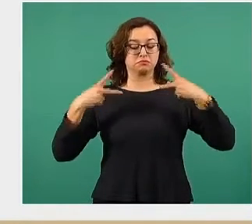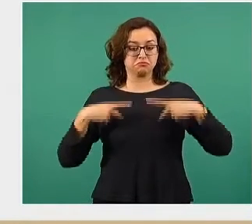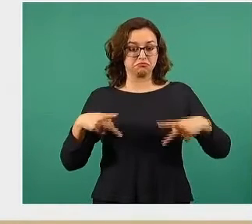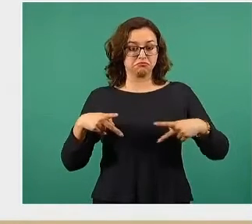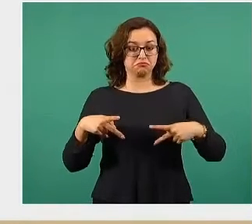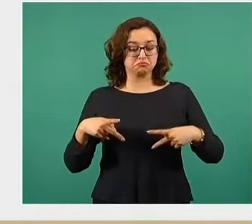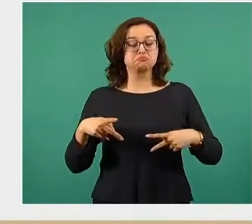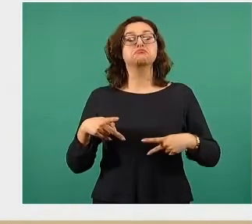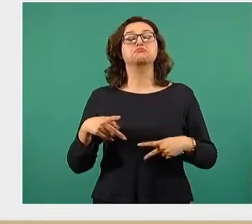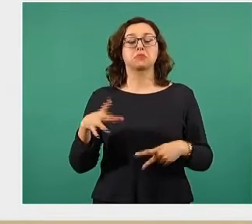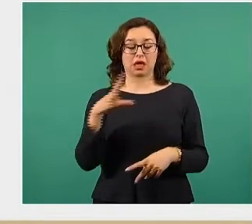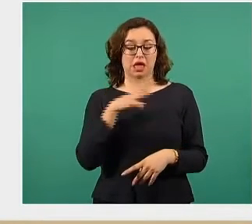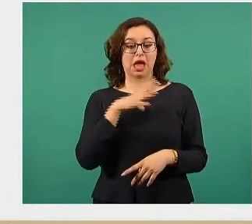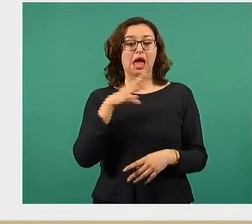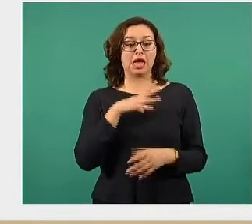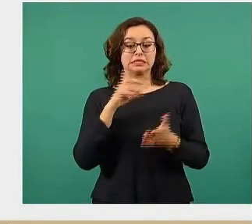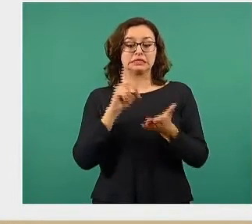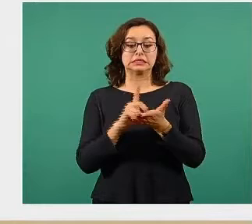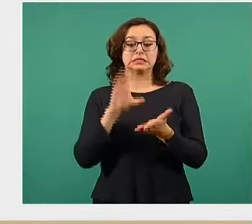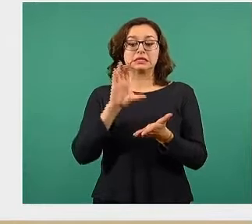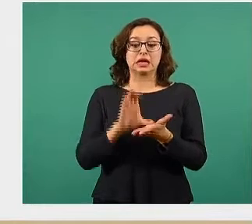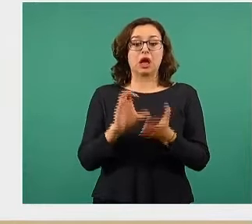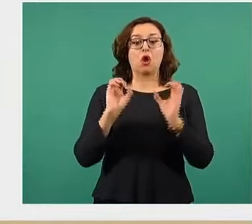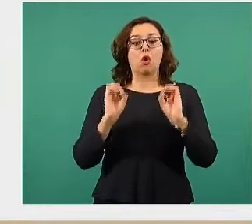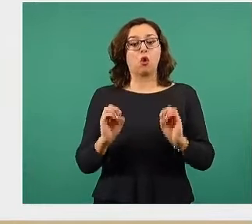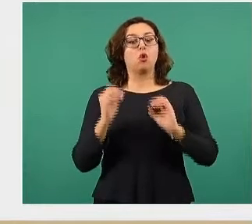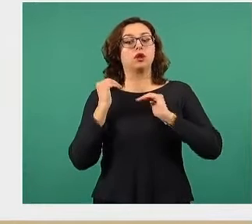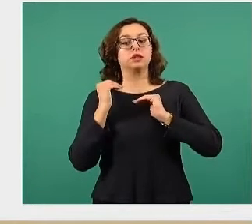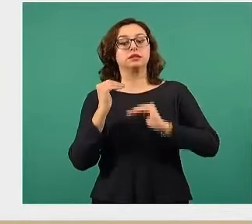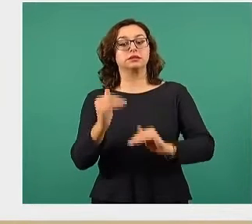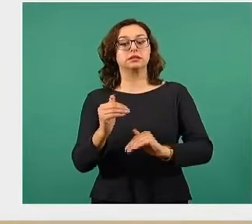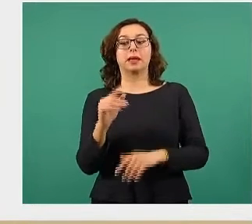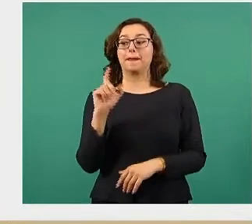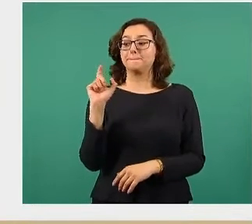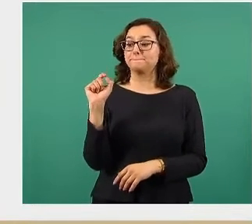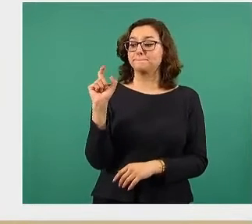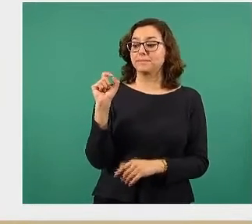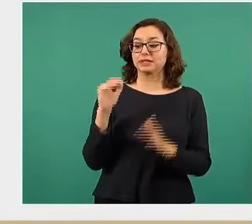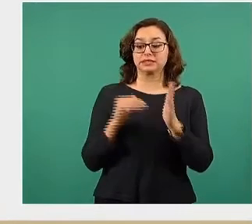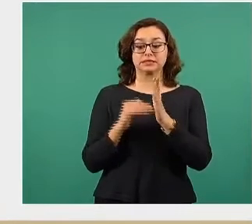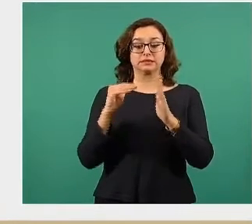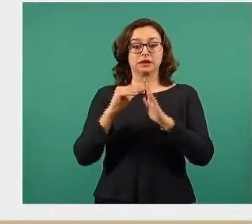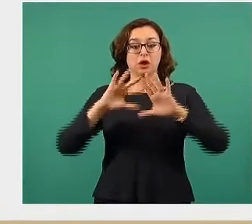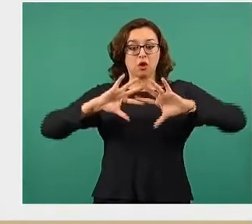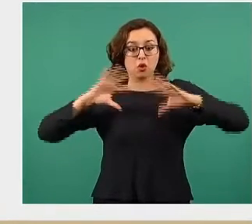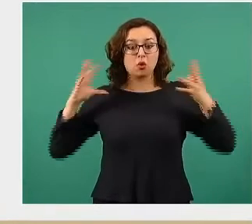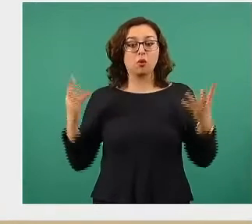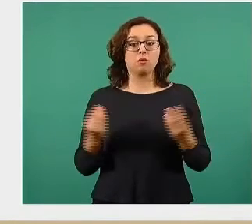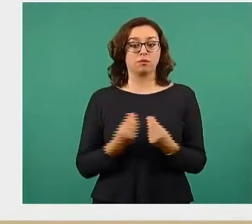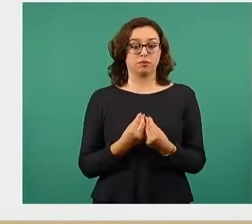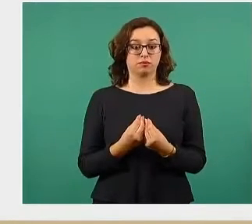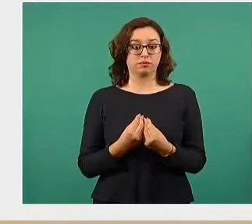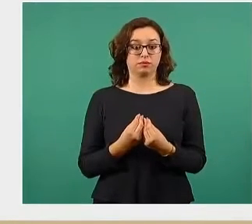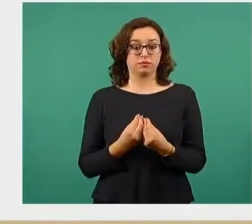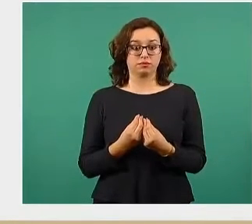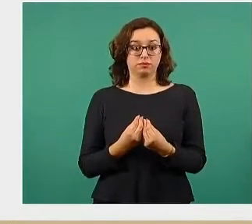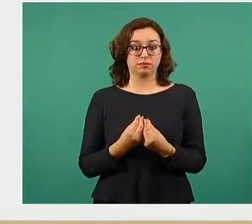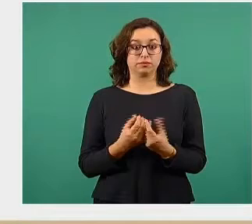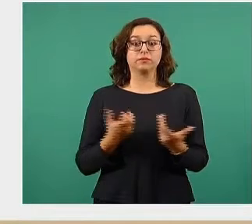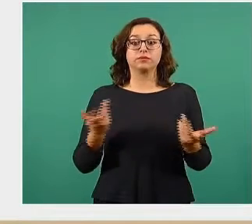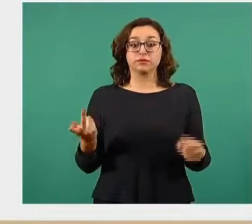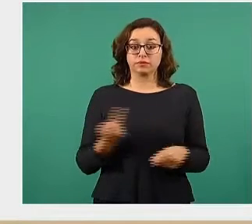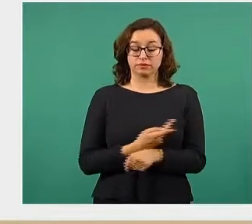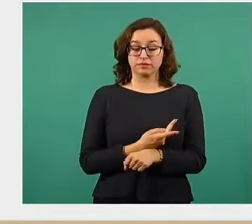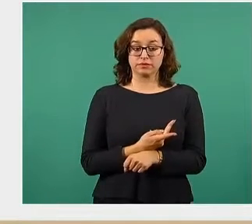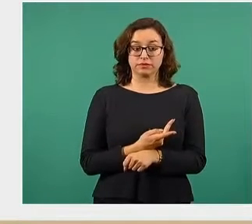discapacidad o algún tipo de limitación. 20 millones en total, de los cuales en este grupo de edad,